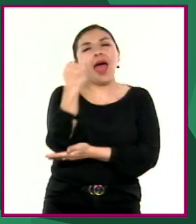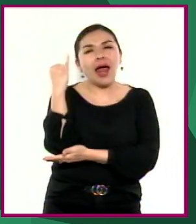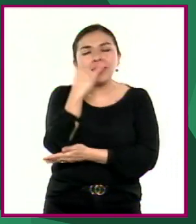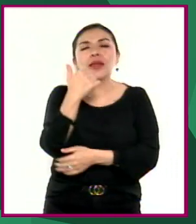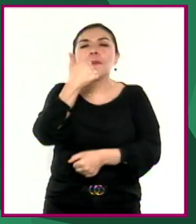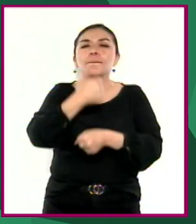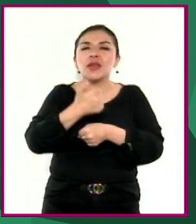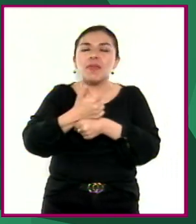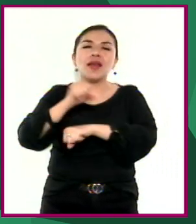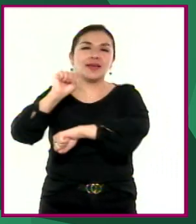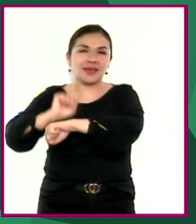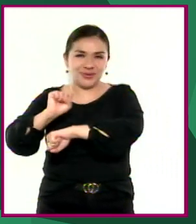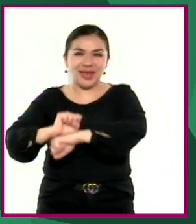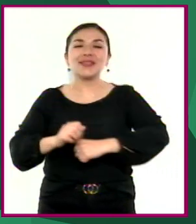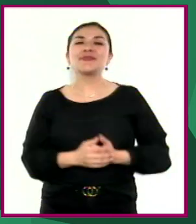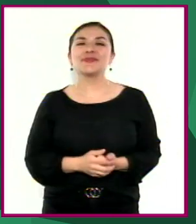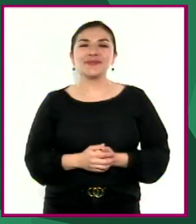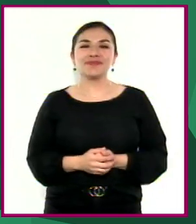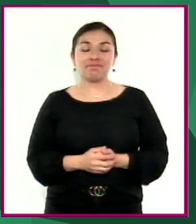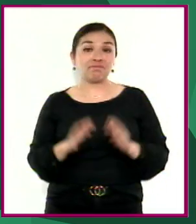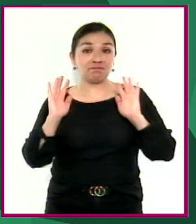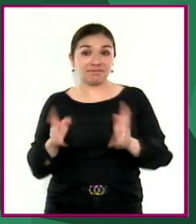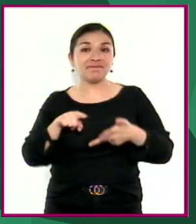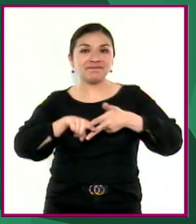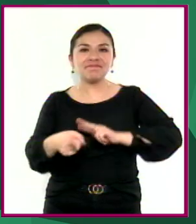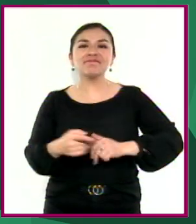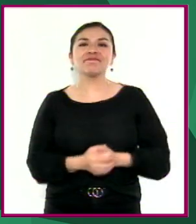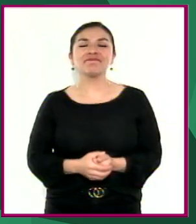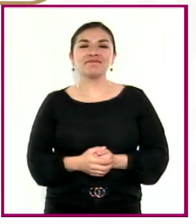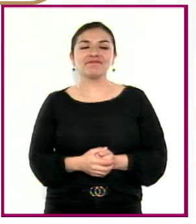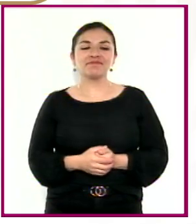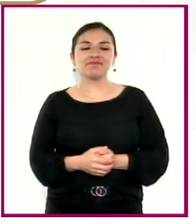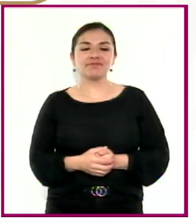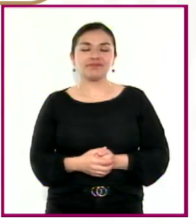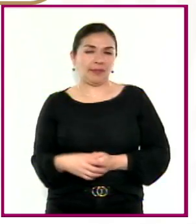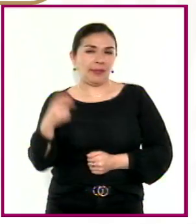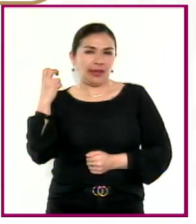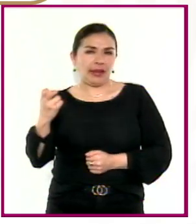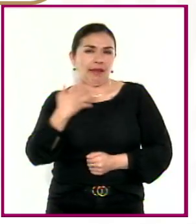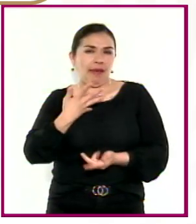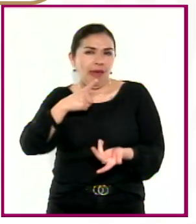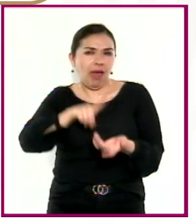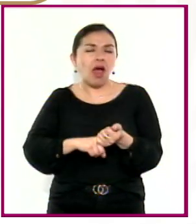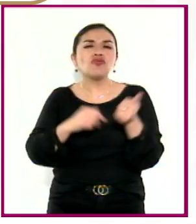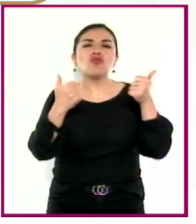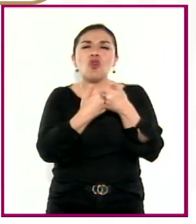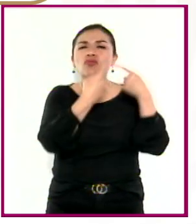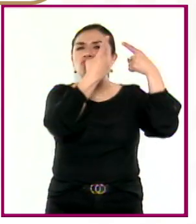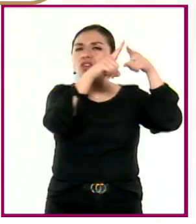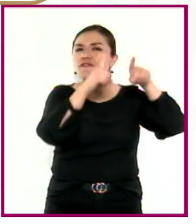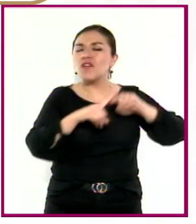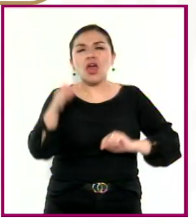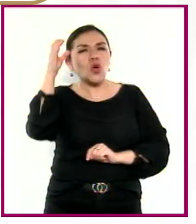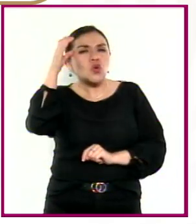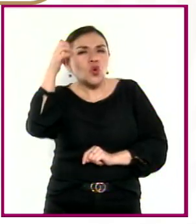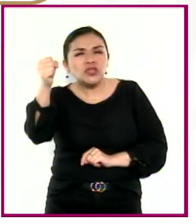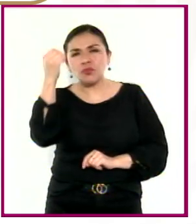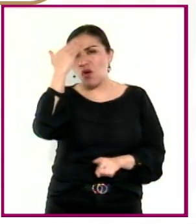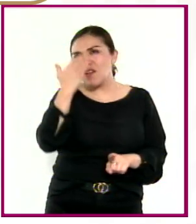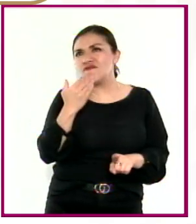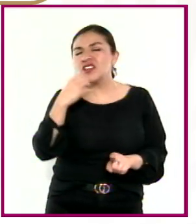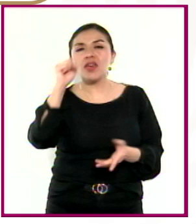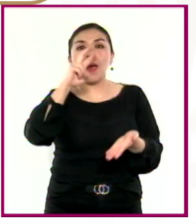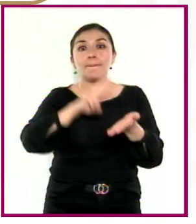preescolar, primaria y secundaria. Comencemos. El campo se articula a partir de una serie de conceptos,